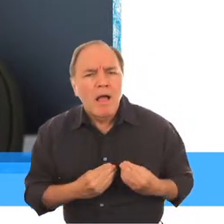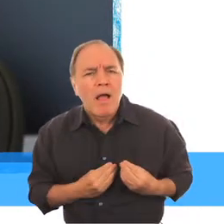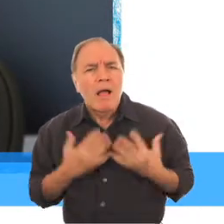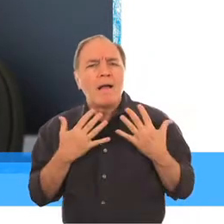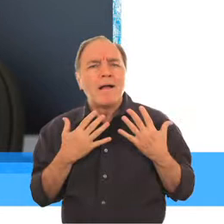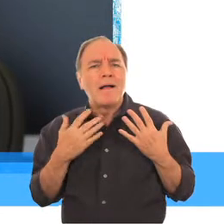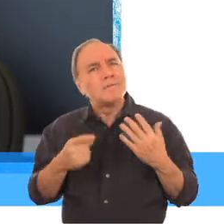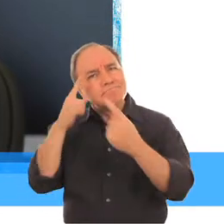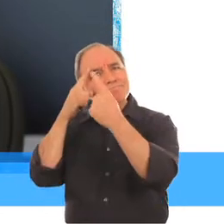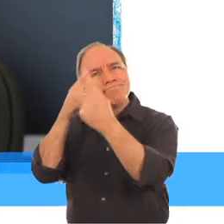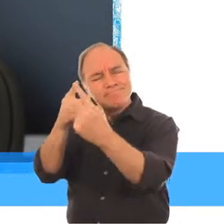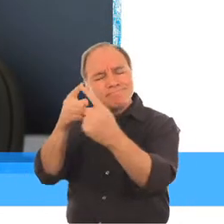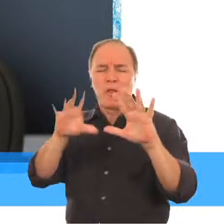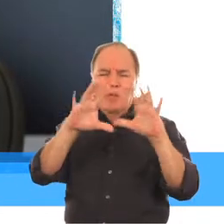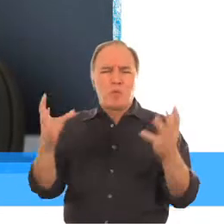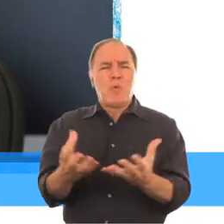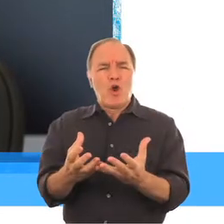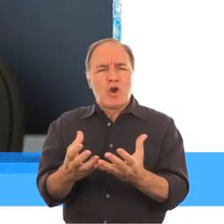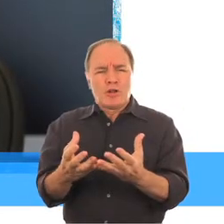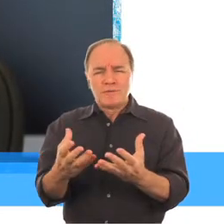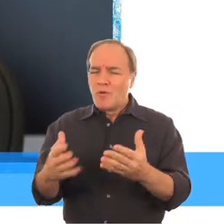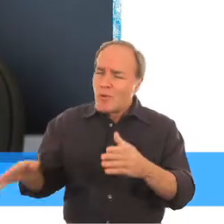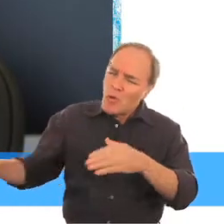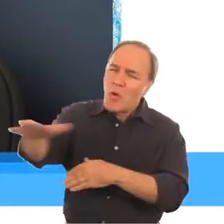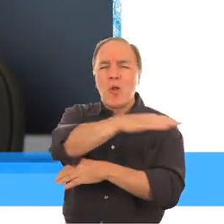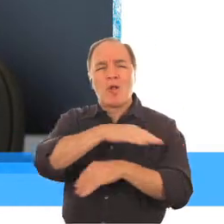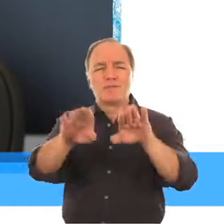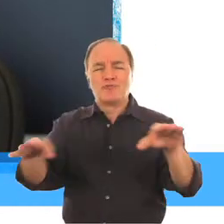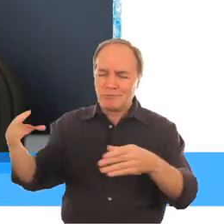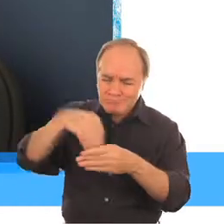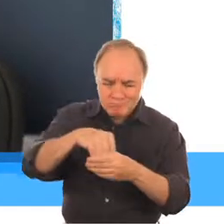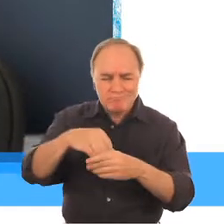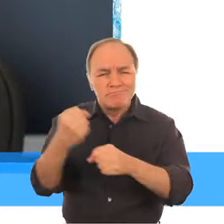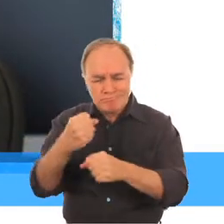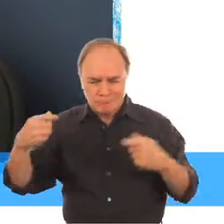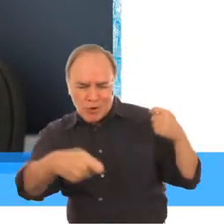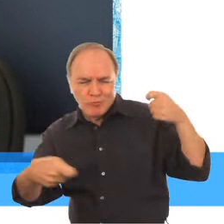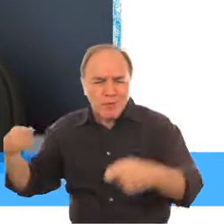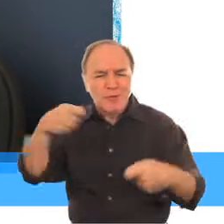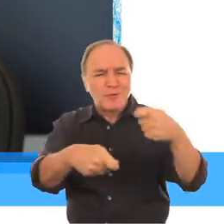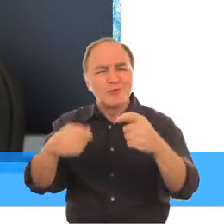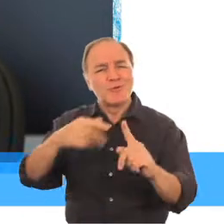en todas partes se vean enriquecidas por el talento, la contribución y el espíritu inspirador de todos los niños.